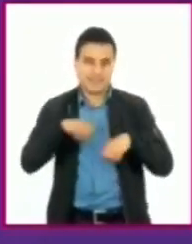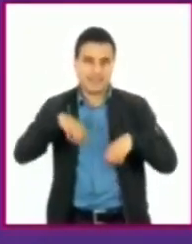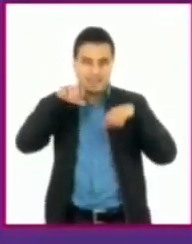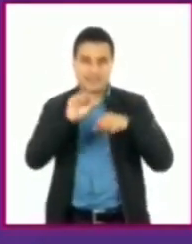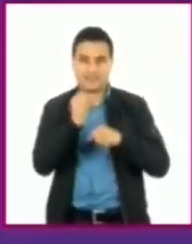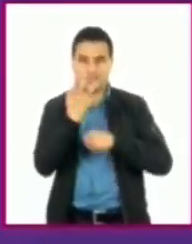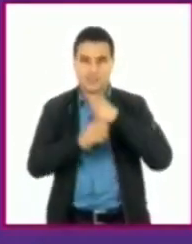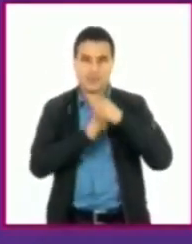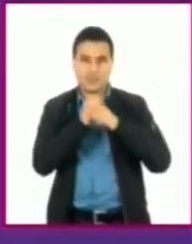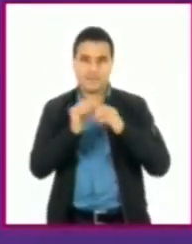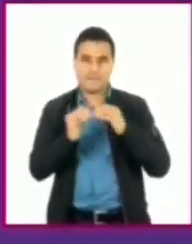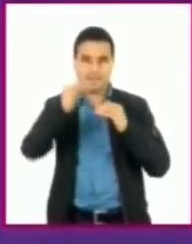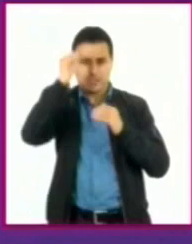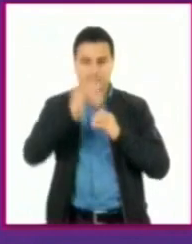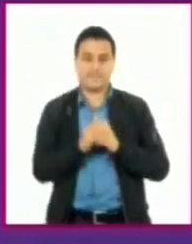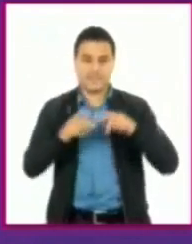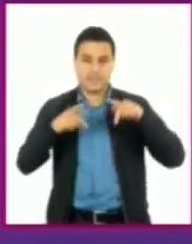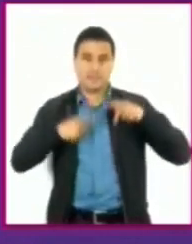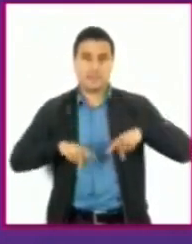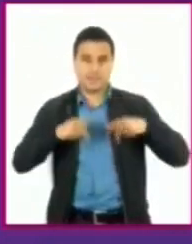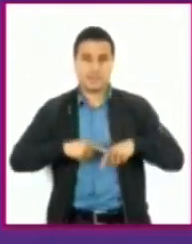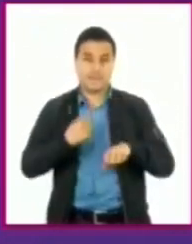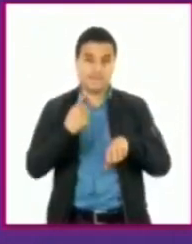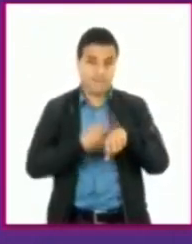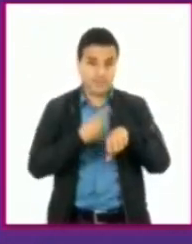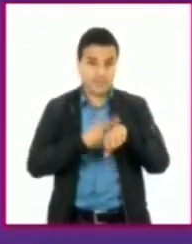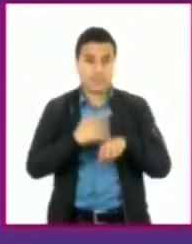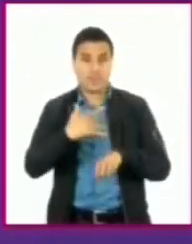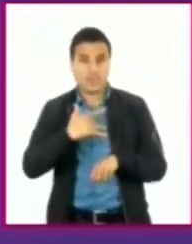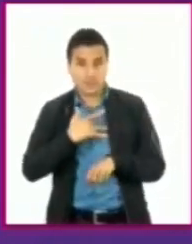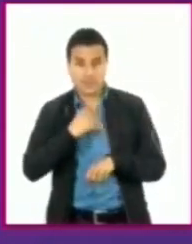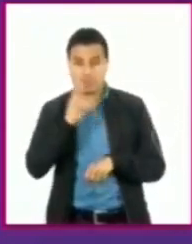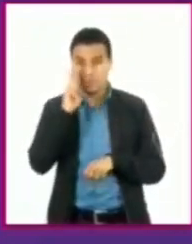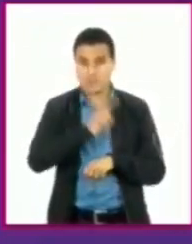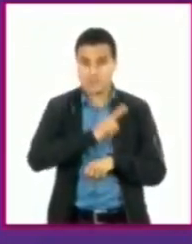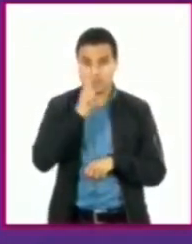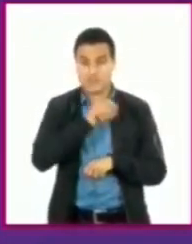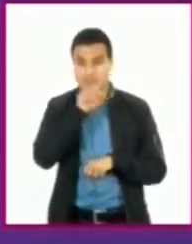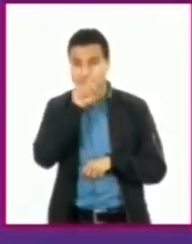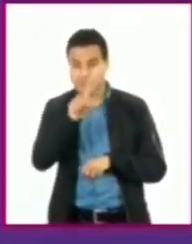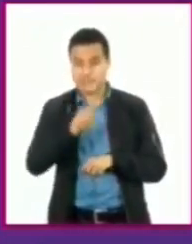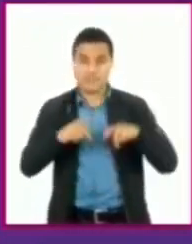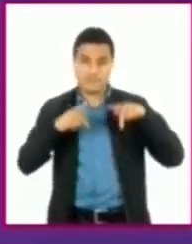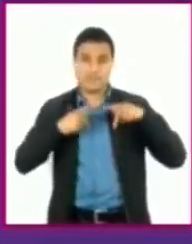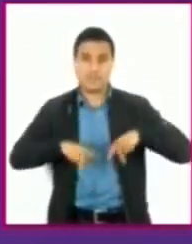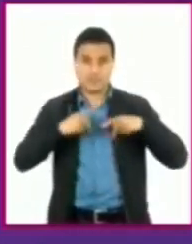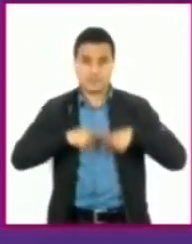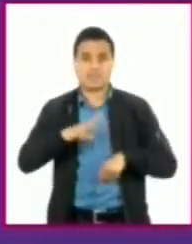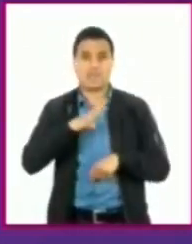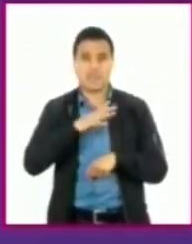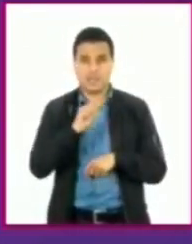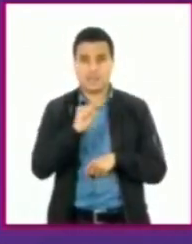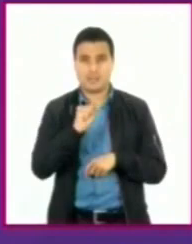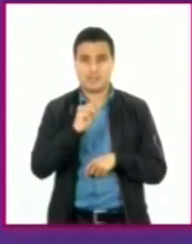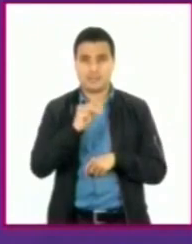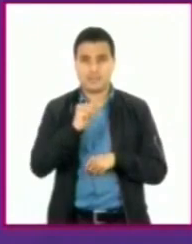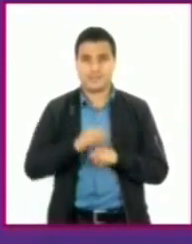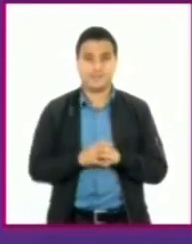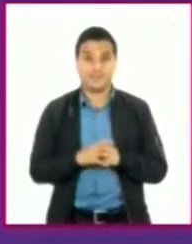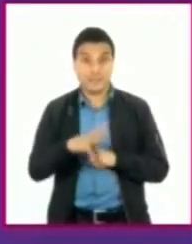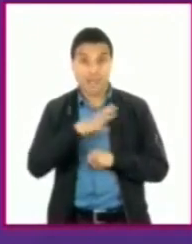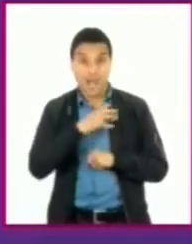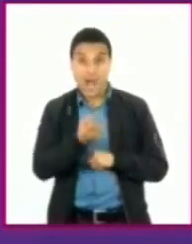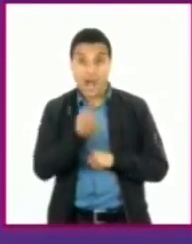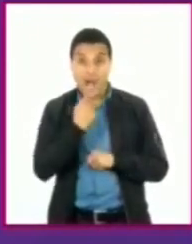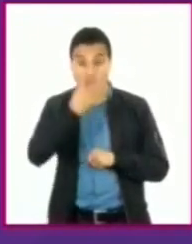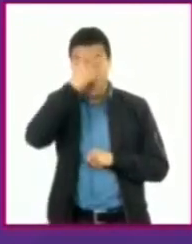años, las personas con enfermedades cardíacas y respiratorias y los asmáticos. Aunque no existe un medicamento como tal para curar